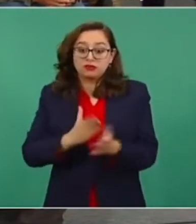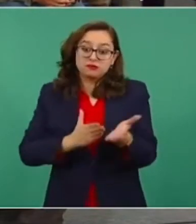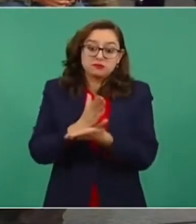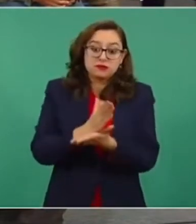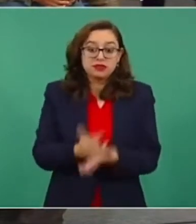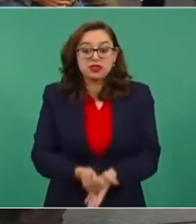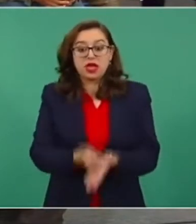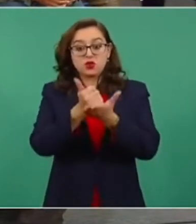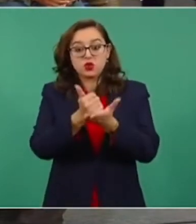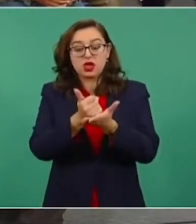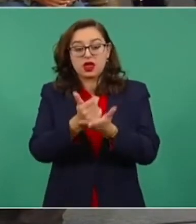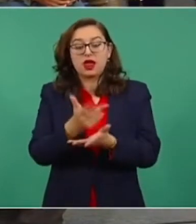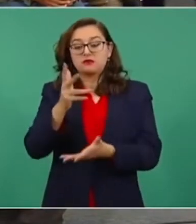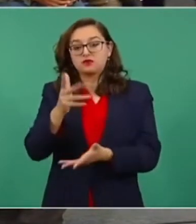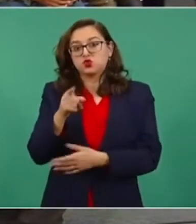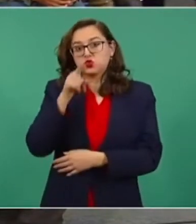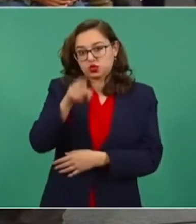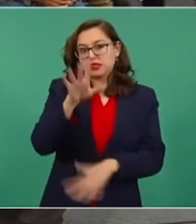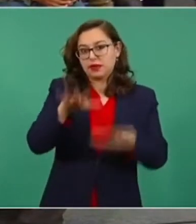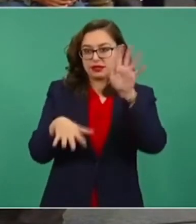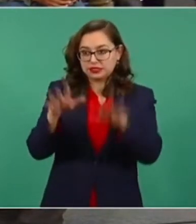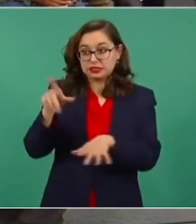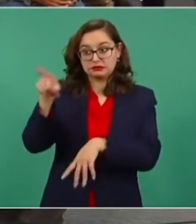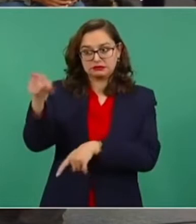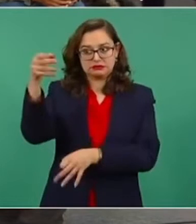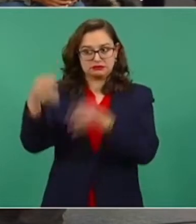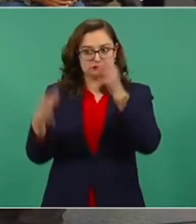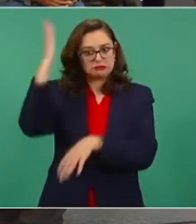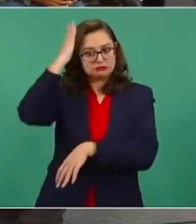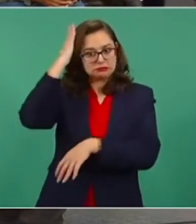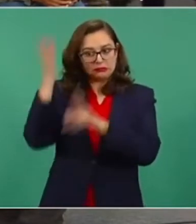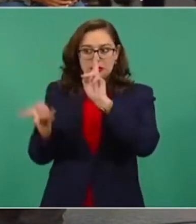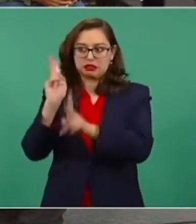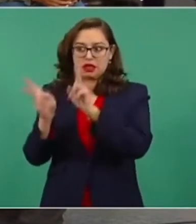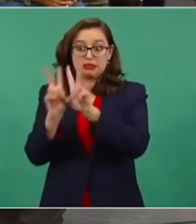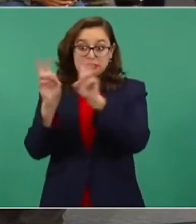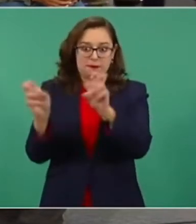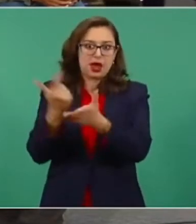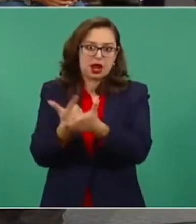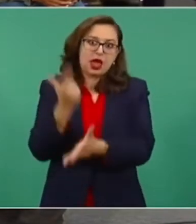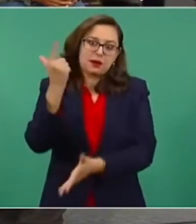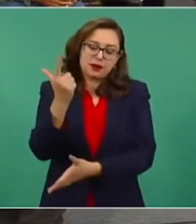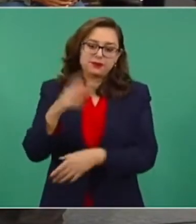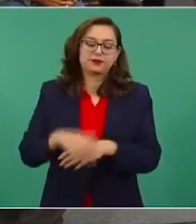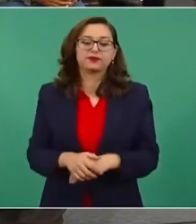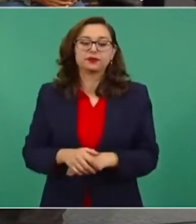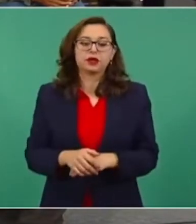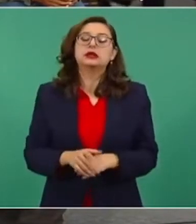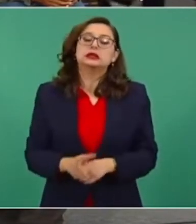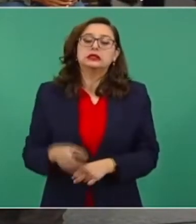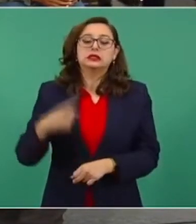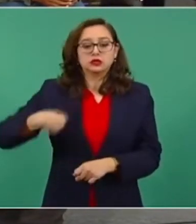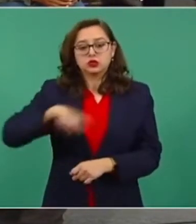fiscal solamente de situaciones muy especiales. Nosotros, además de escribir, además de